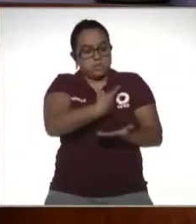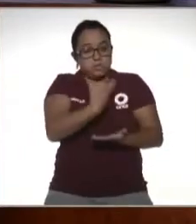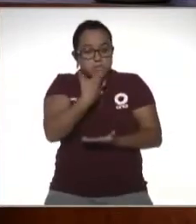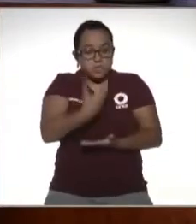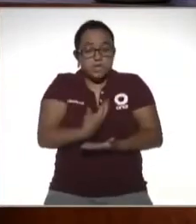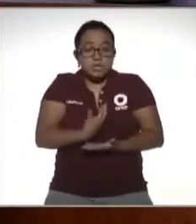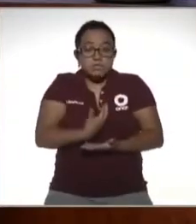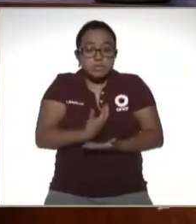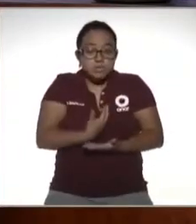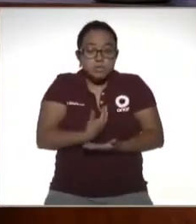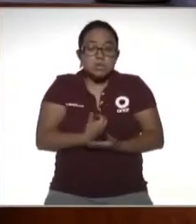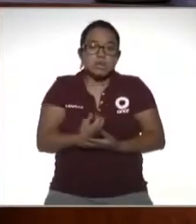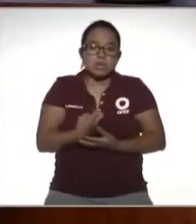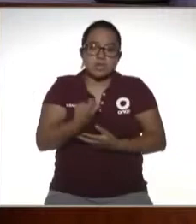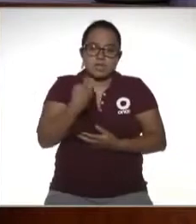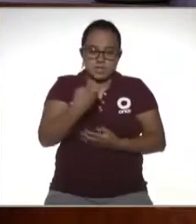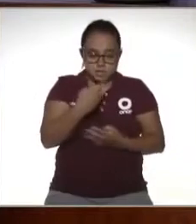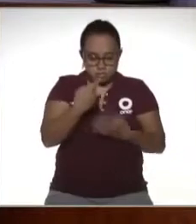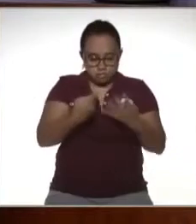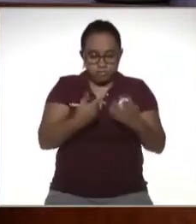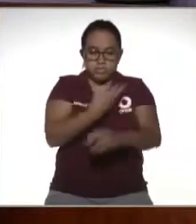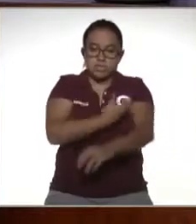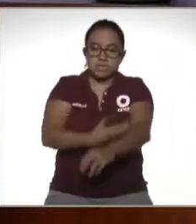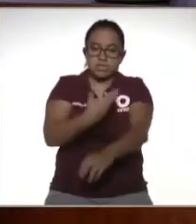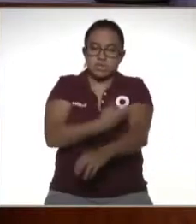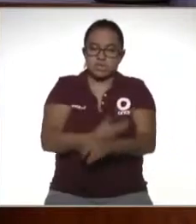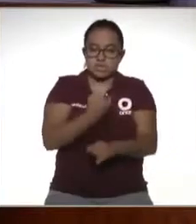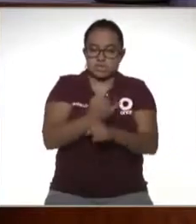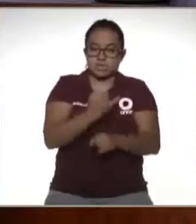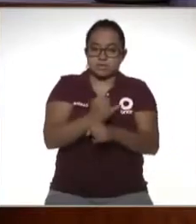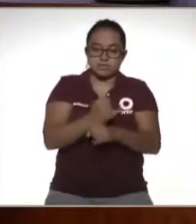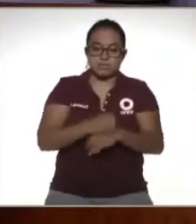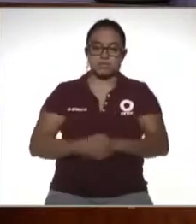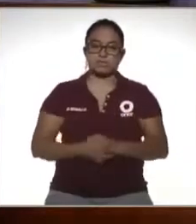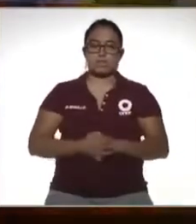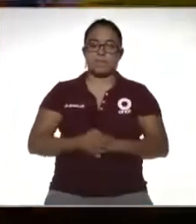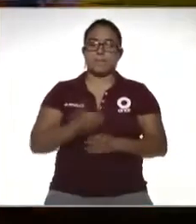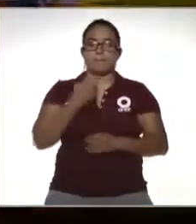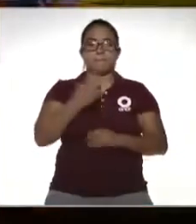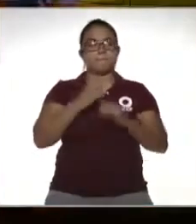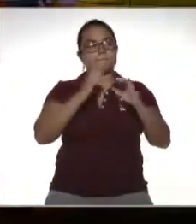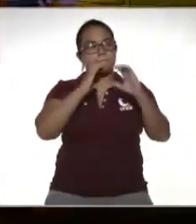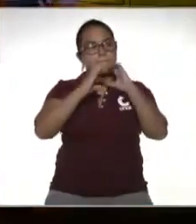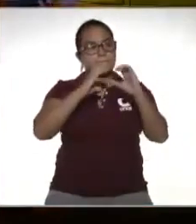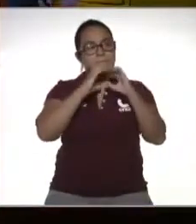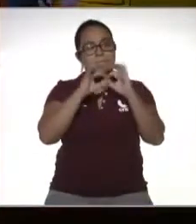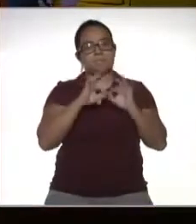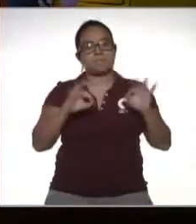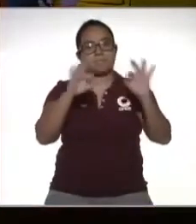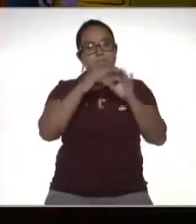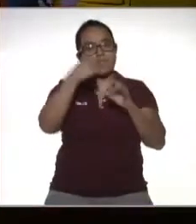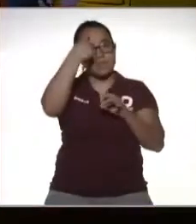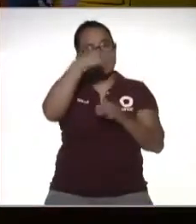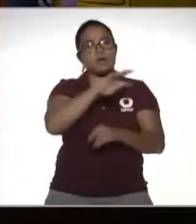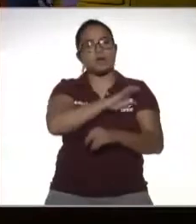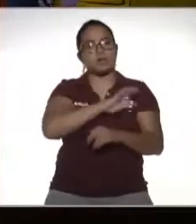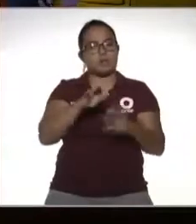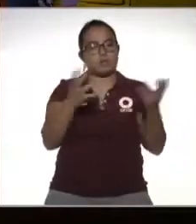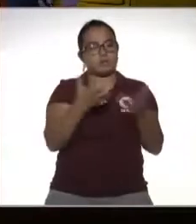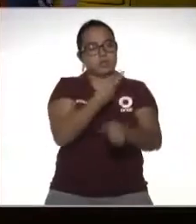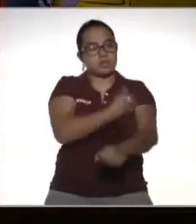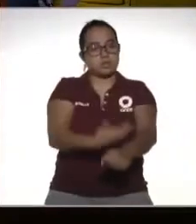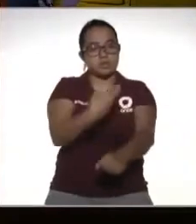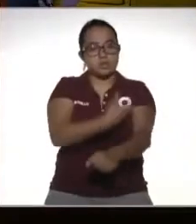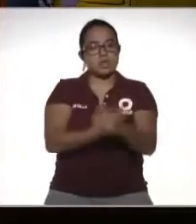y vamos a estar con todo el trámite vía electrónica entonces es un medio de comunicación muy importante para hacer trámites y para